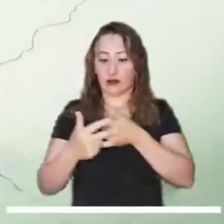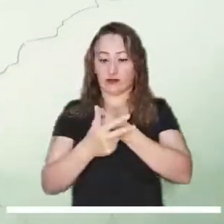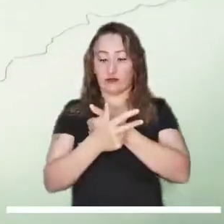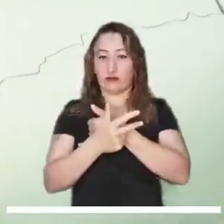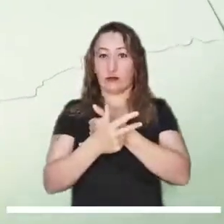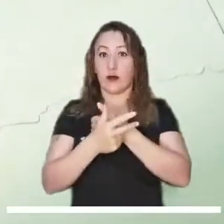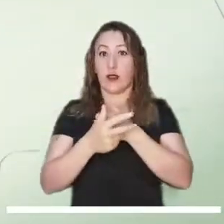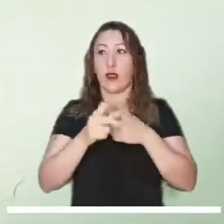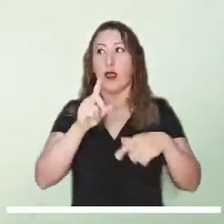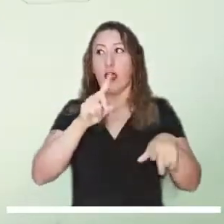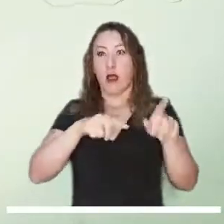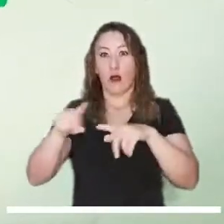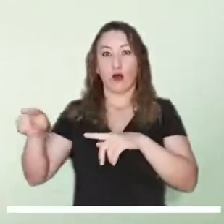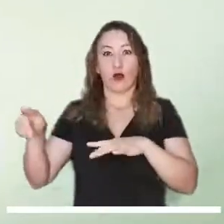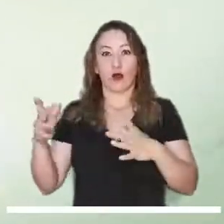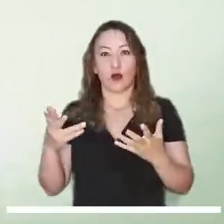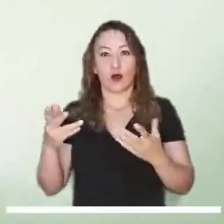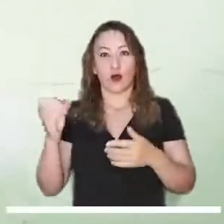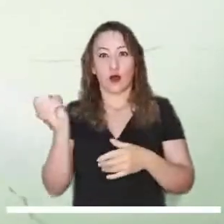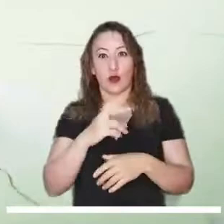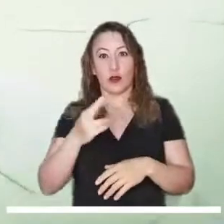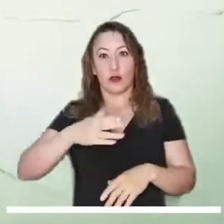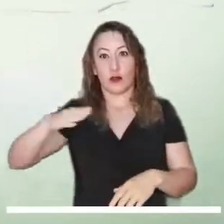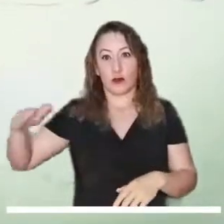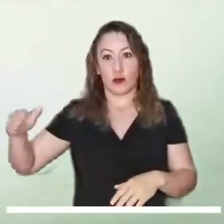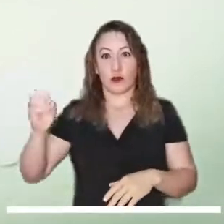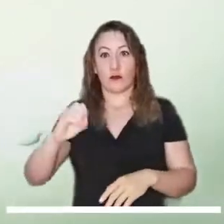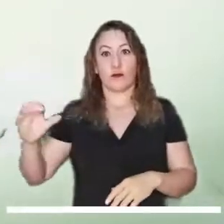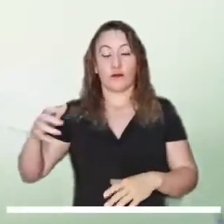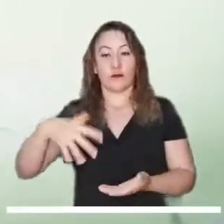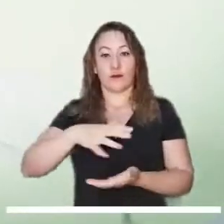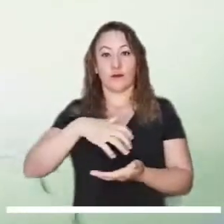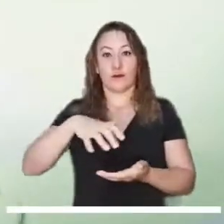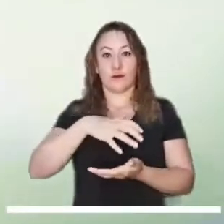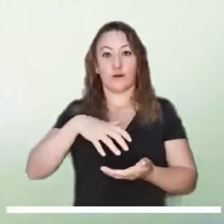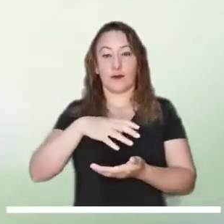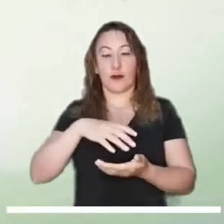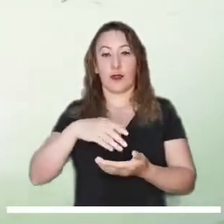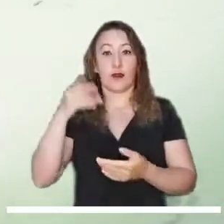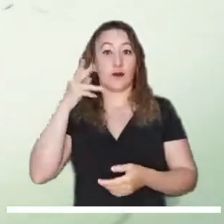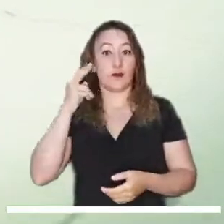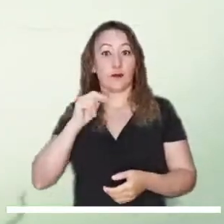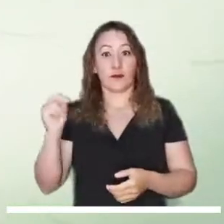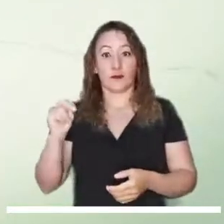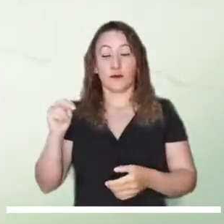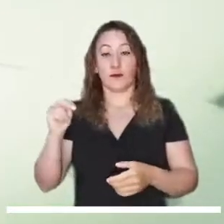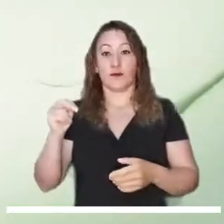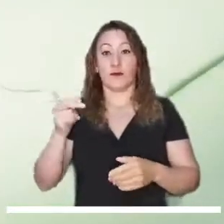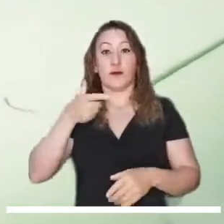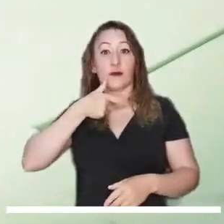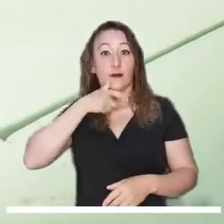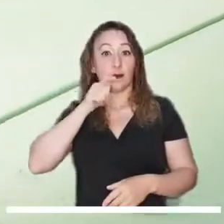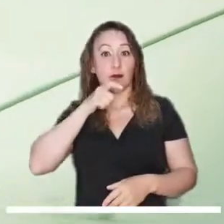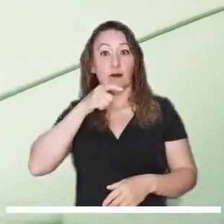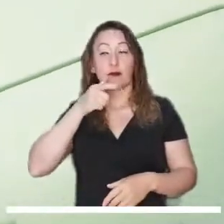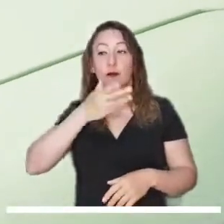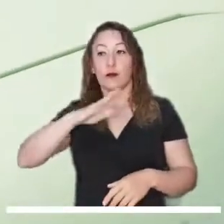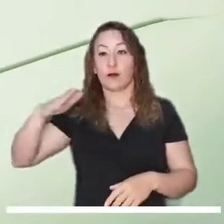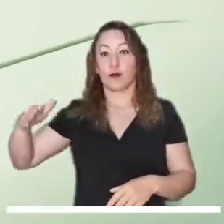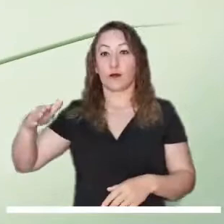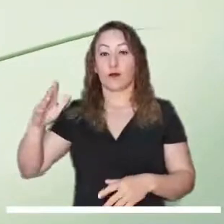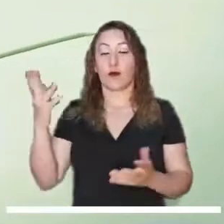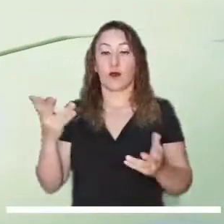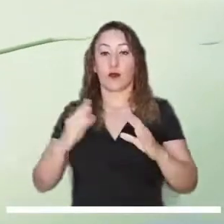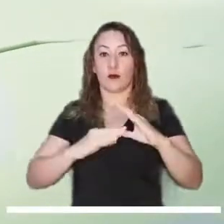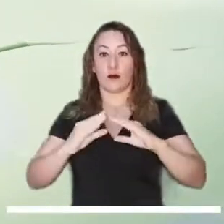Mañana lluviosa se estima en los Andes, algunas de variada intensidad en el oriente de Antioquia, occidente de Santander, norte